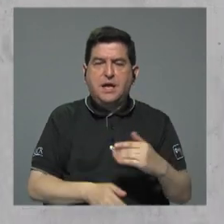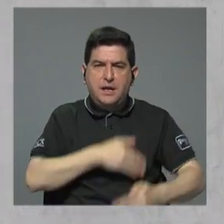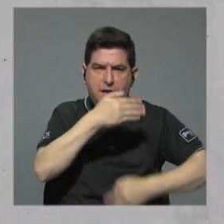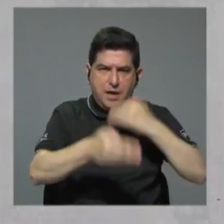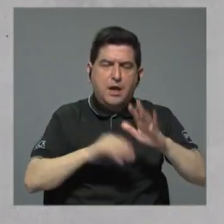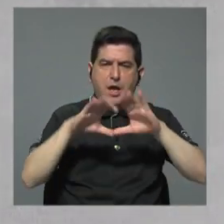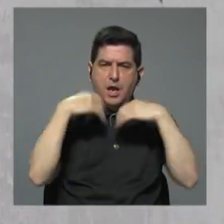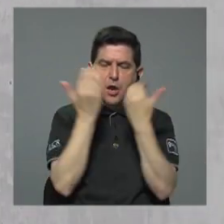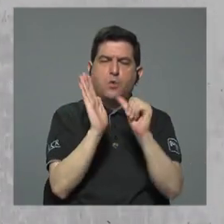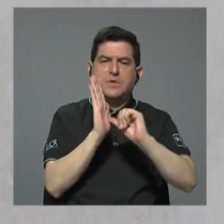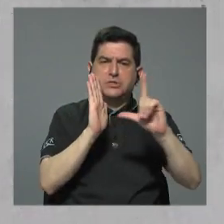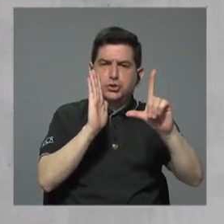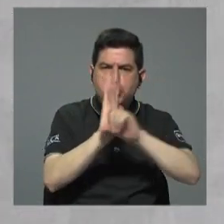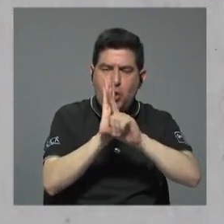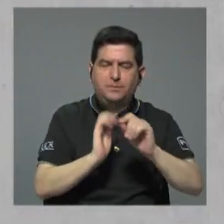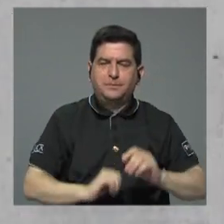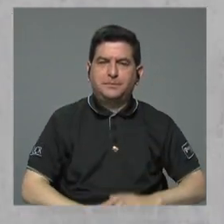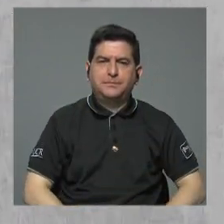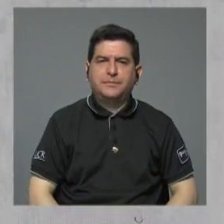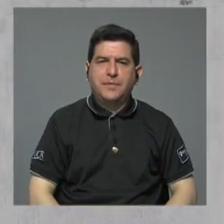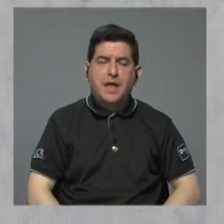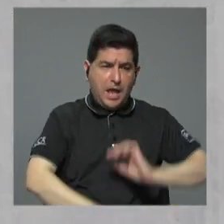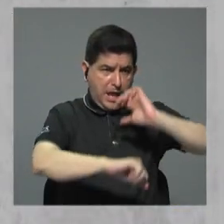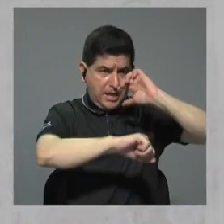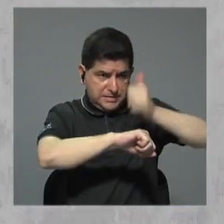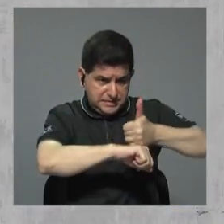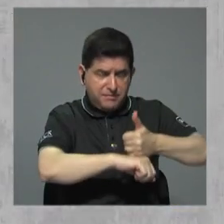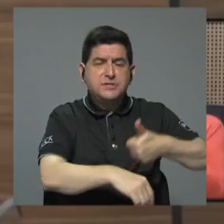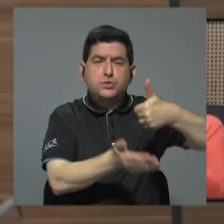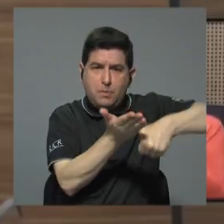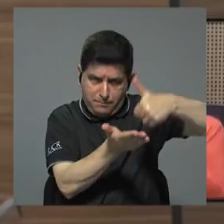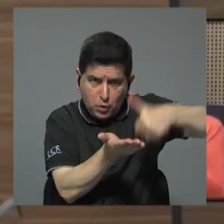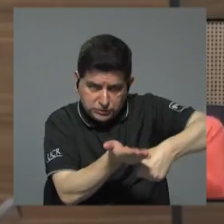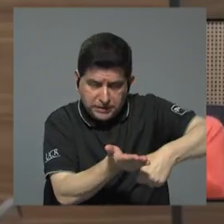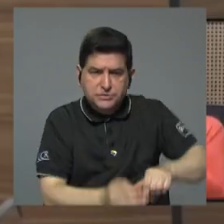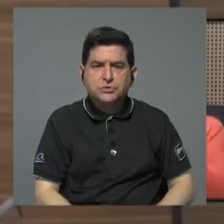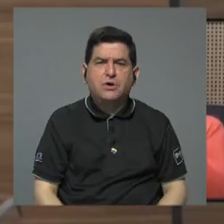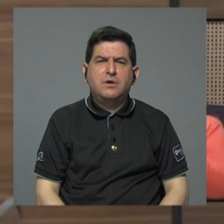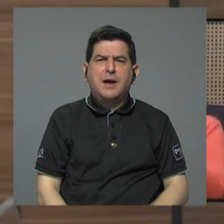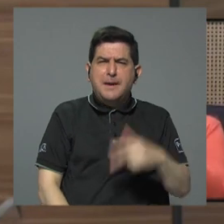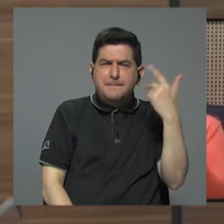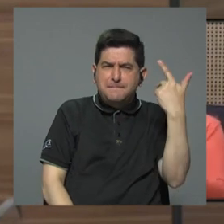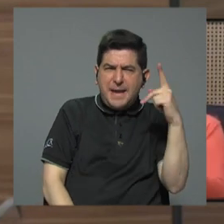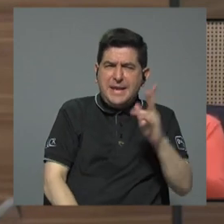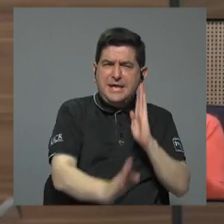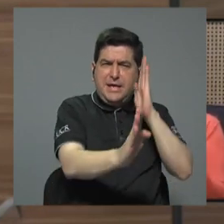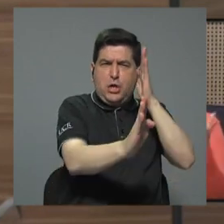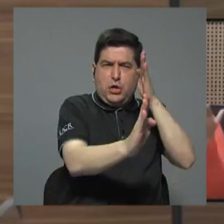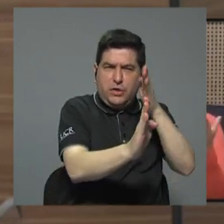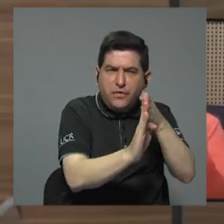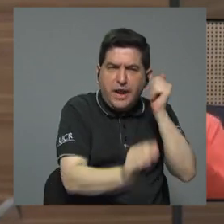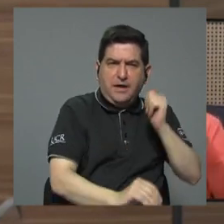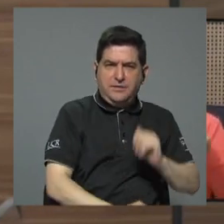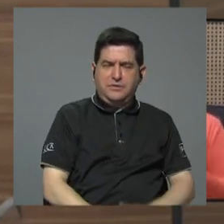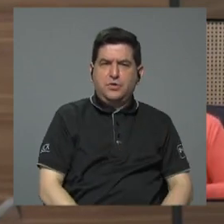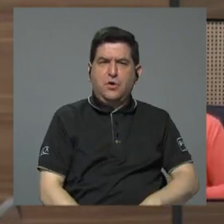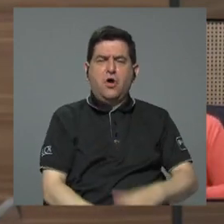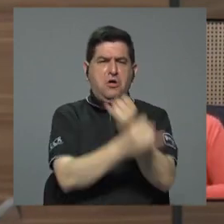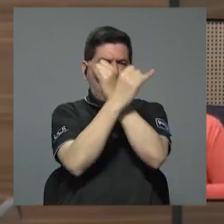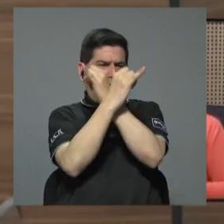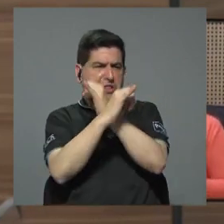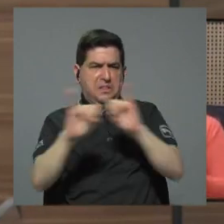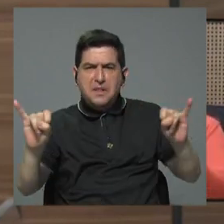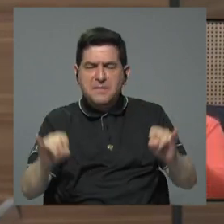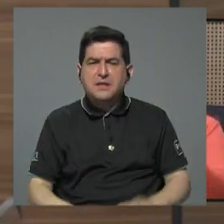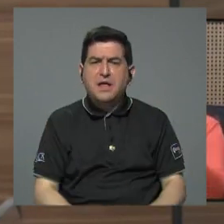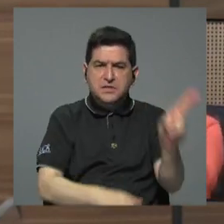en una comisión de la Asamblea Legislativa dictaminado, votado amenaza directamente la independencia